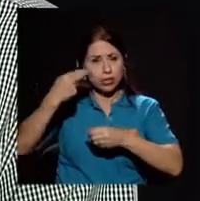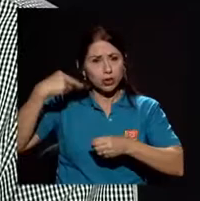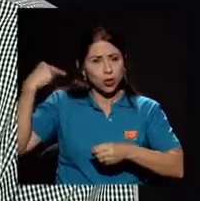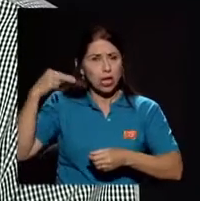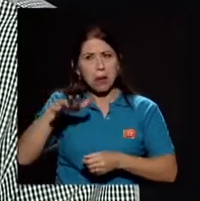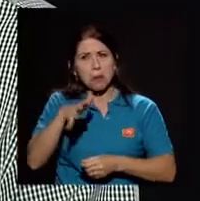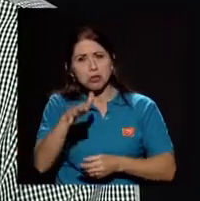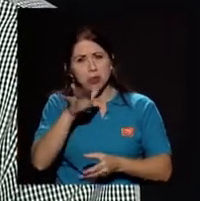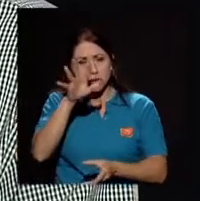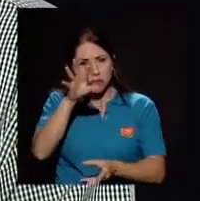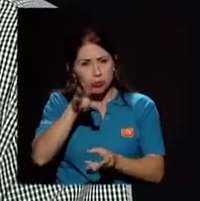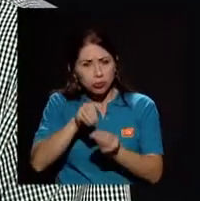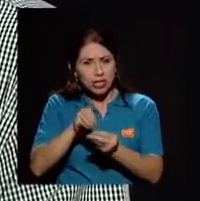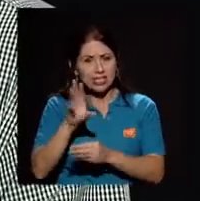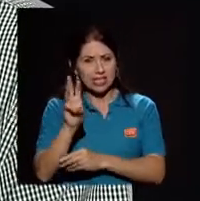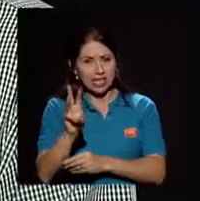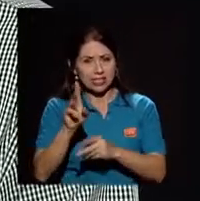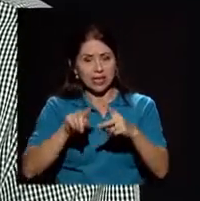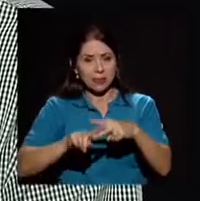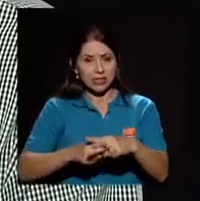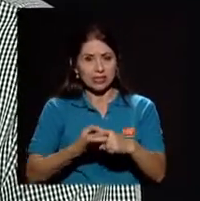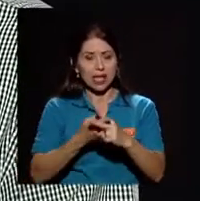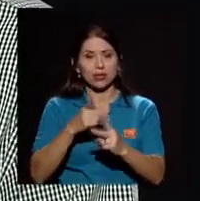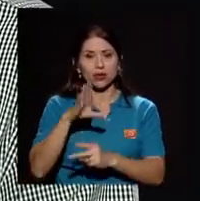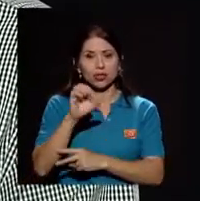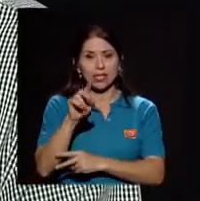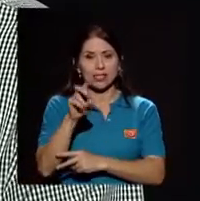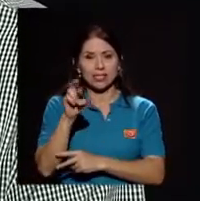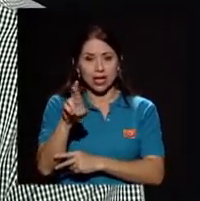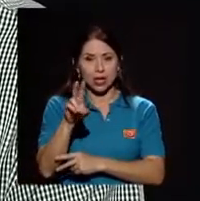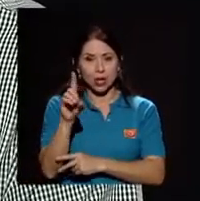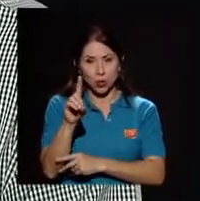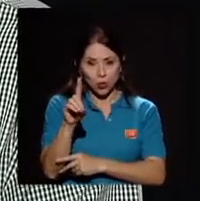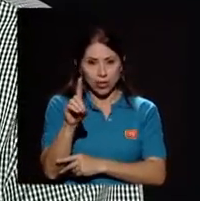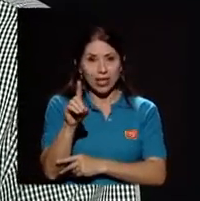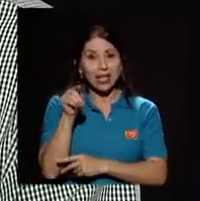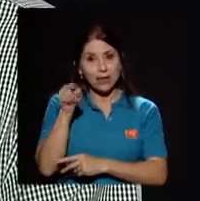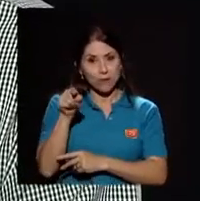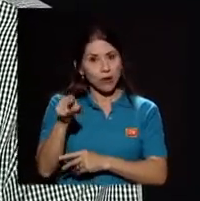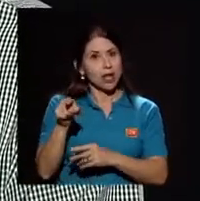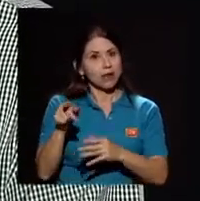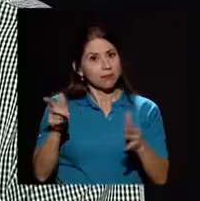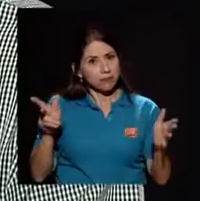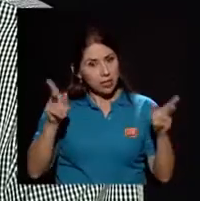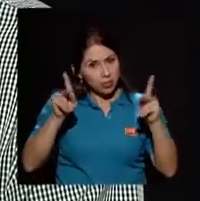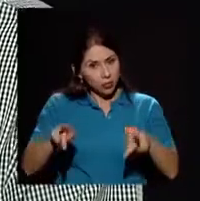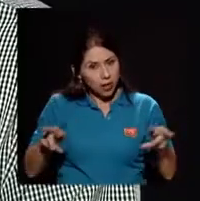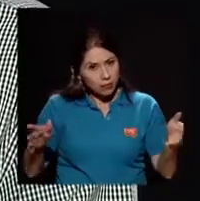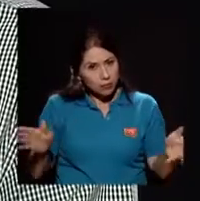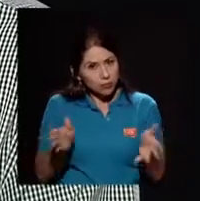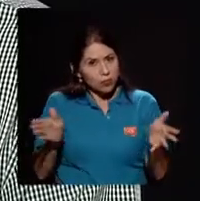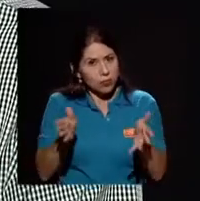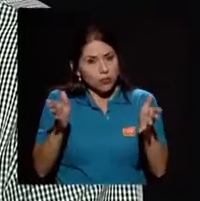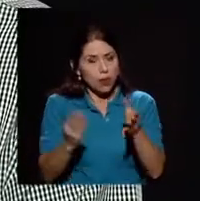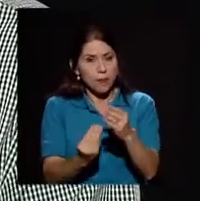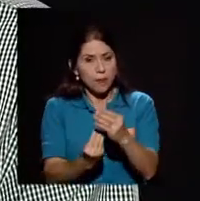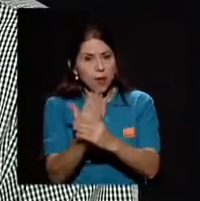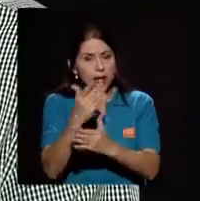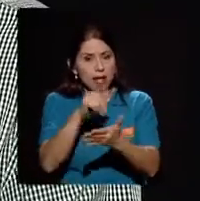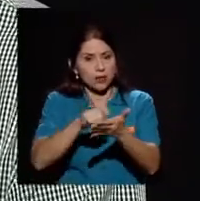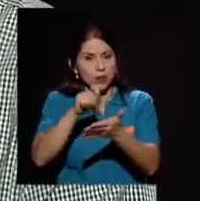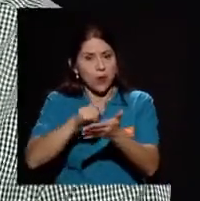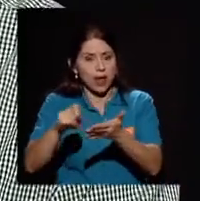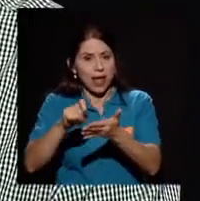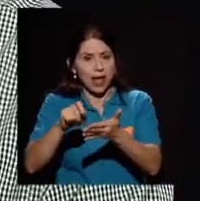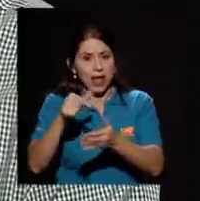alrededor de seis, empezando por don César Dóndoli Burgazzi, que fue el promotor de la creación de la escuela. En realidad, la escuela